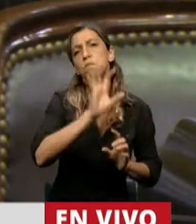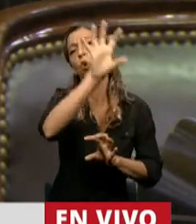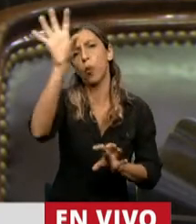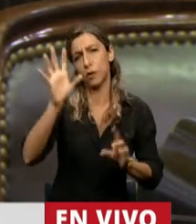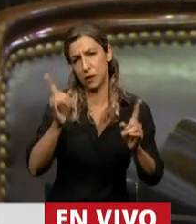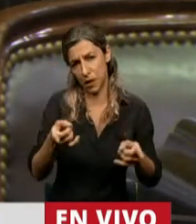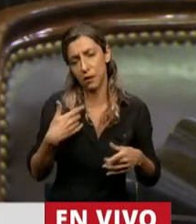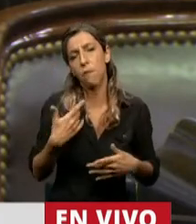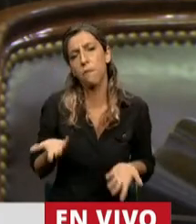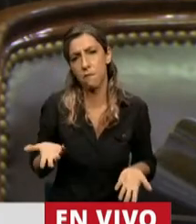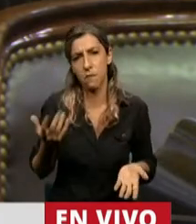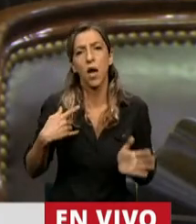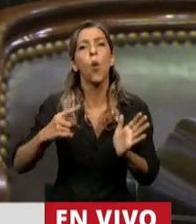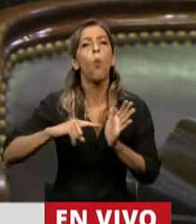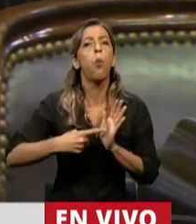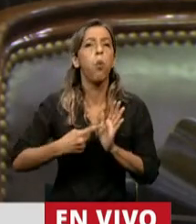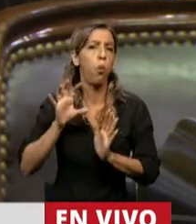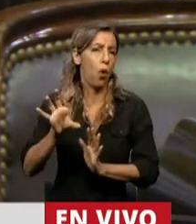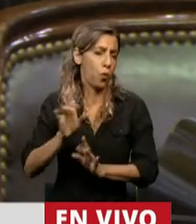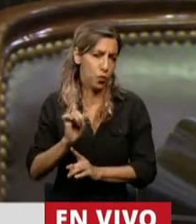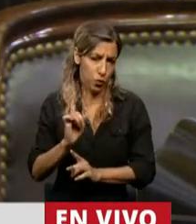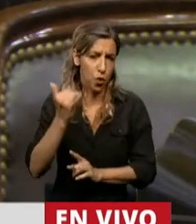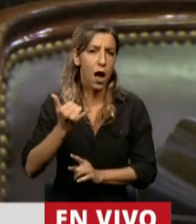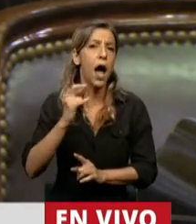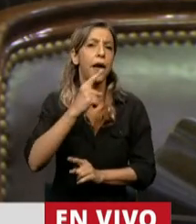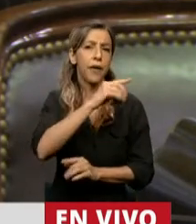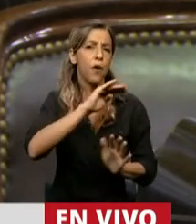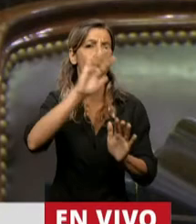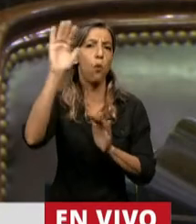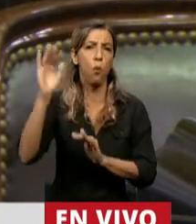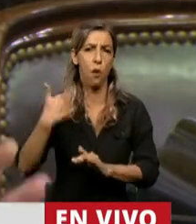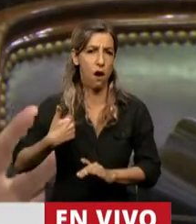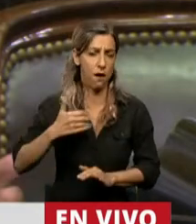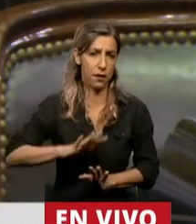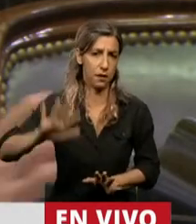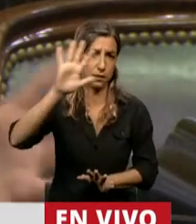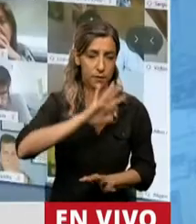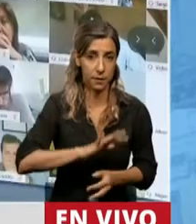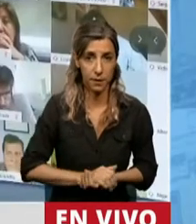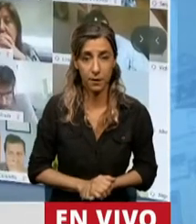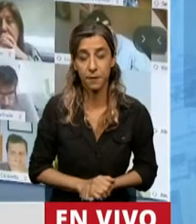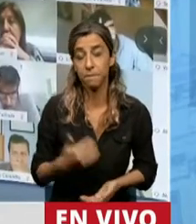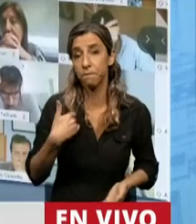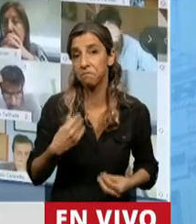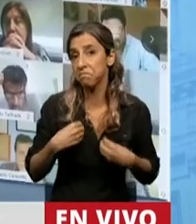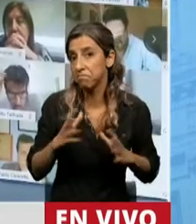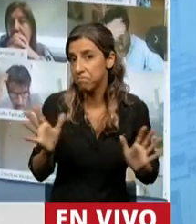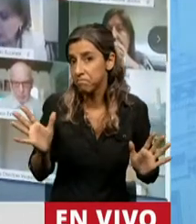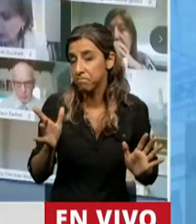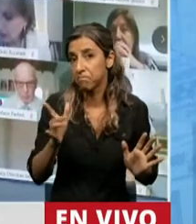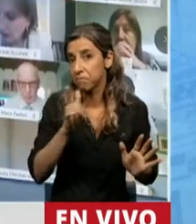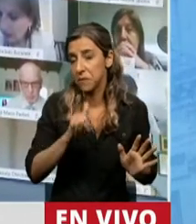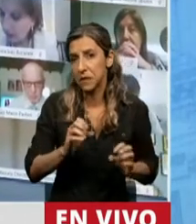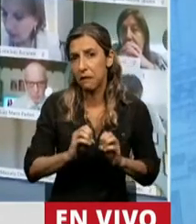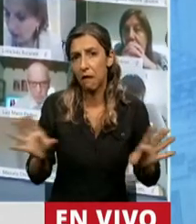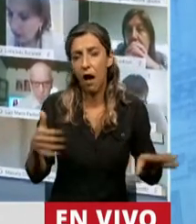del país, no solamente en la provincia de Buenos Aires, creo que es muy grave que se haya rechazado en una de las reuniones de